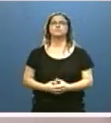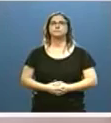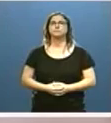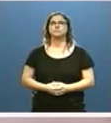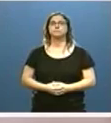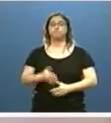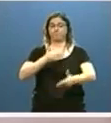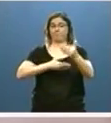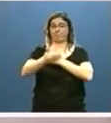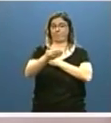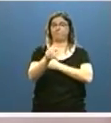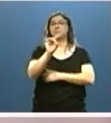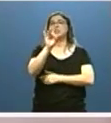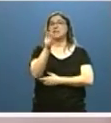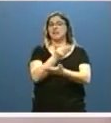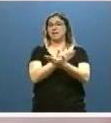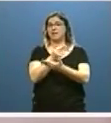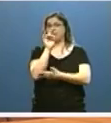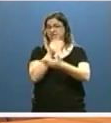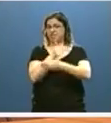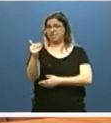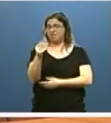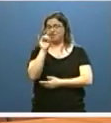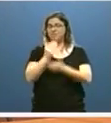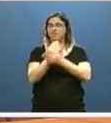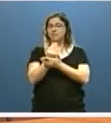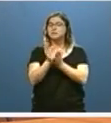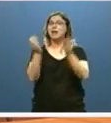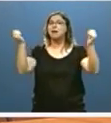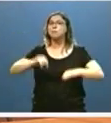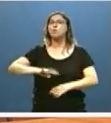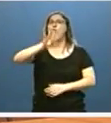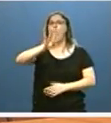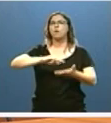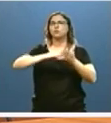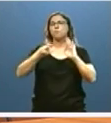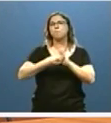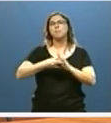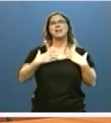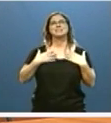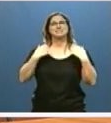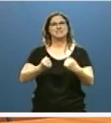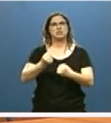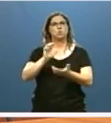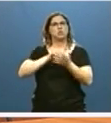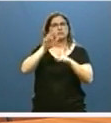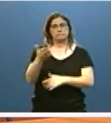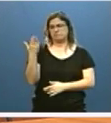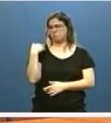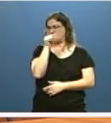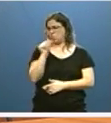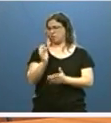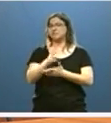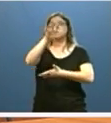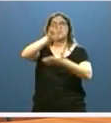En la próxima quincena, aprobaremos el cuarto plan de salud de Castilla y León, una vez recibido hace una semana el